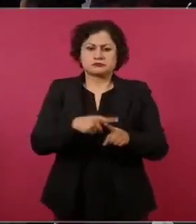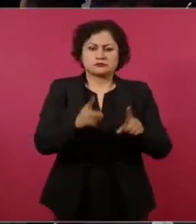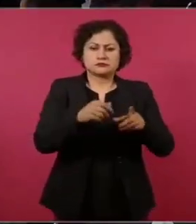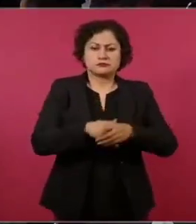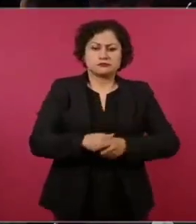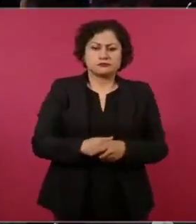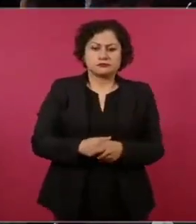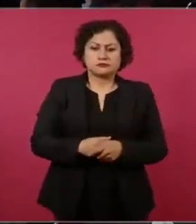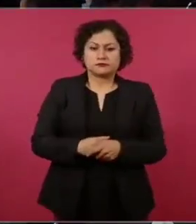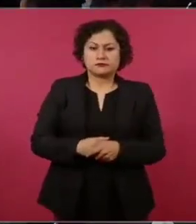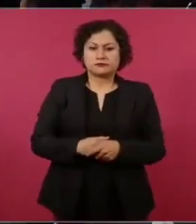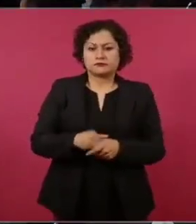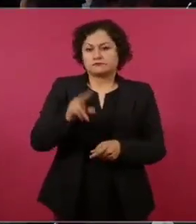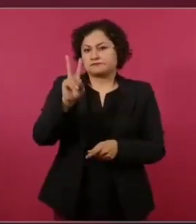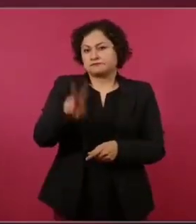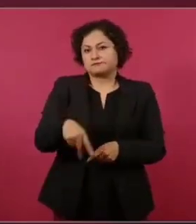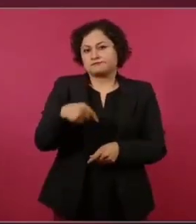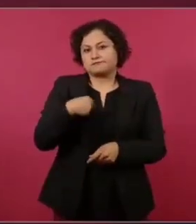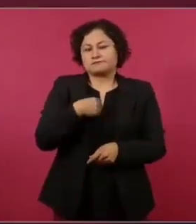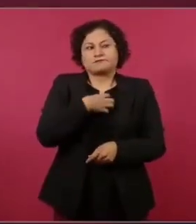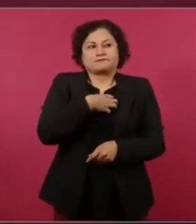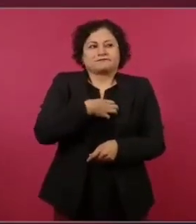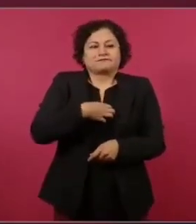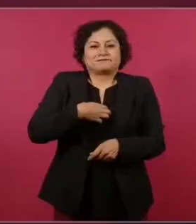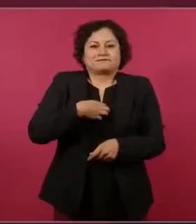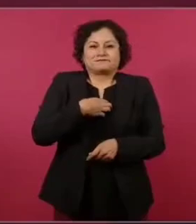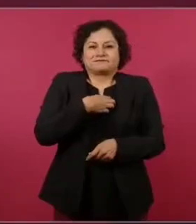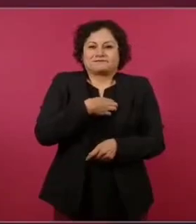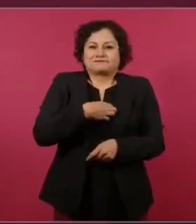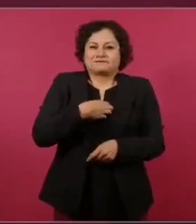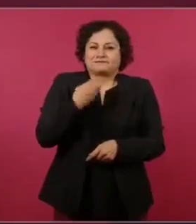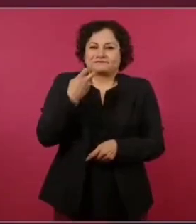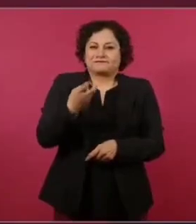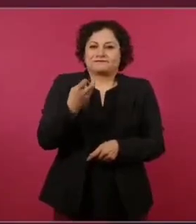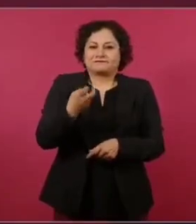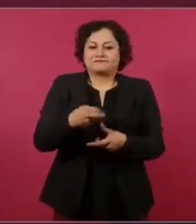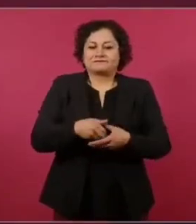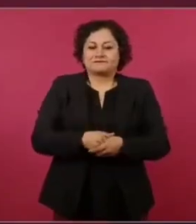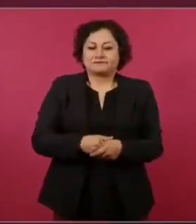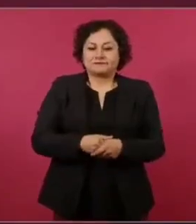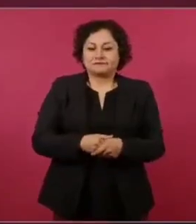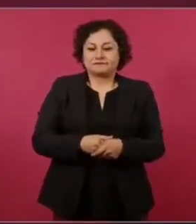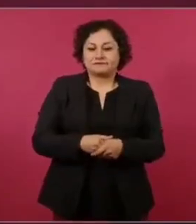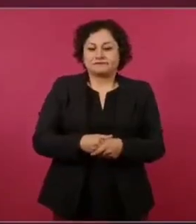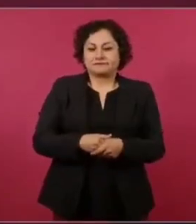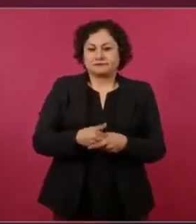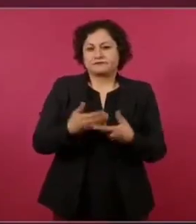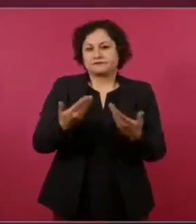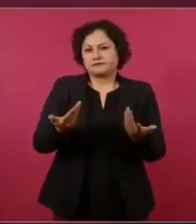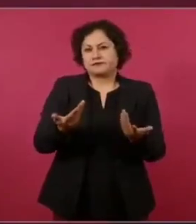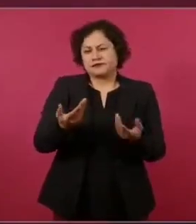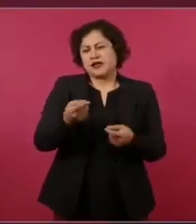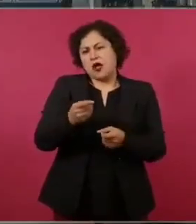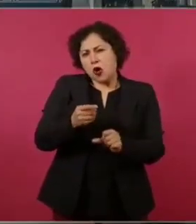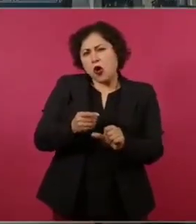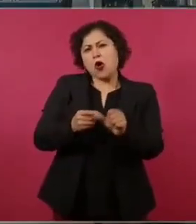Soy muy dichoso, como también tengo, no enemigos,